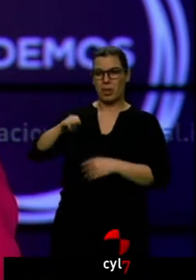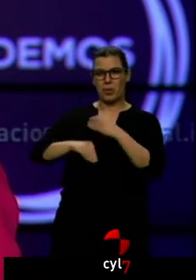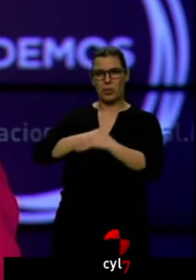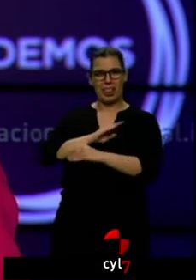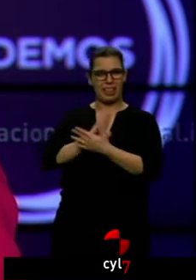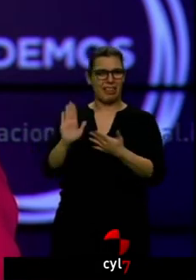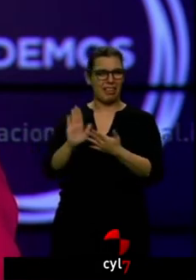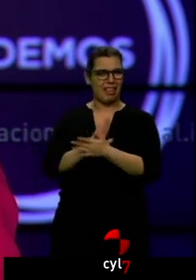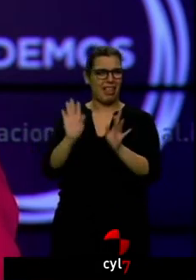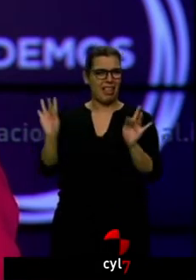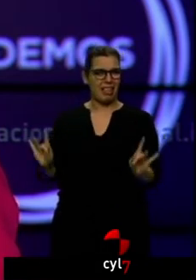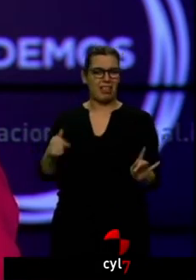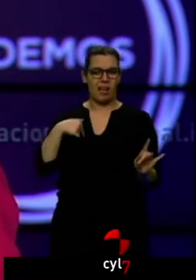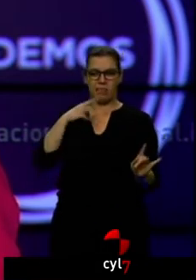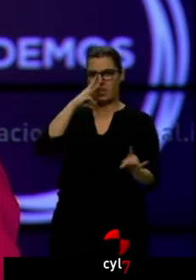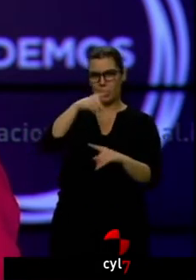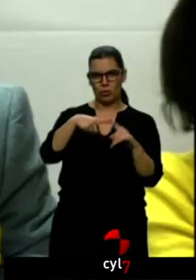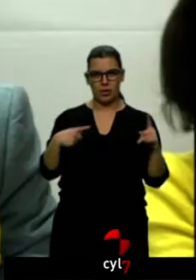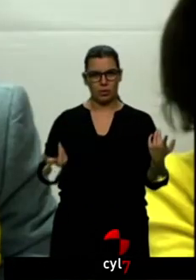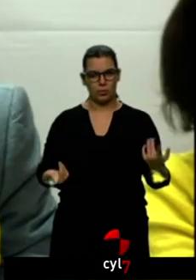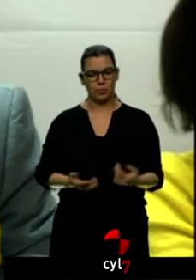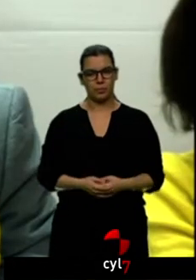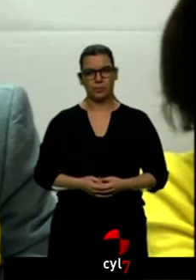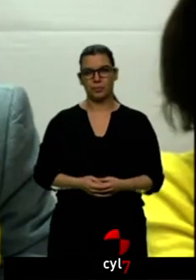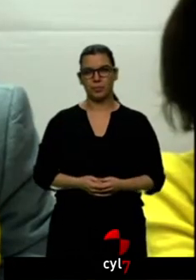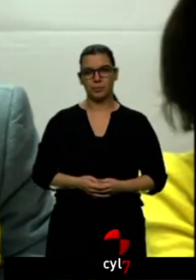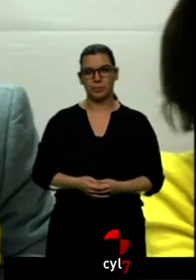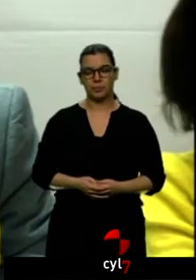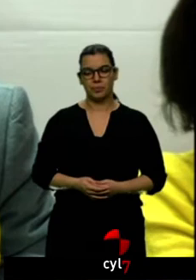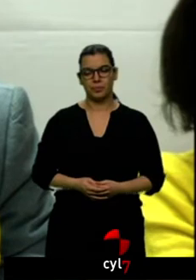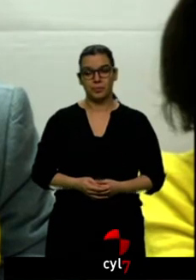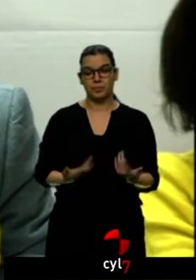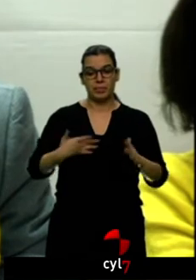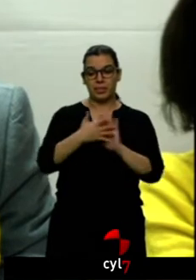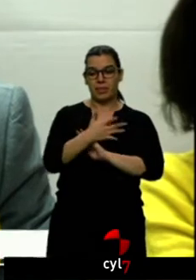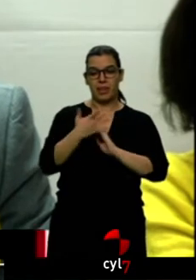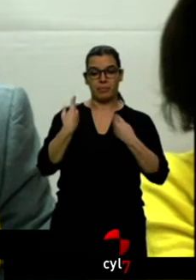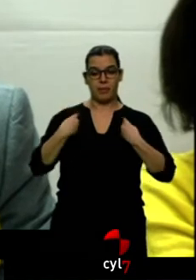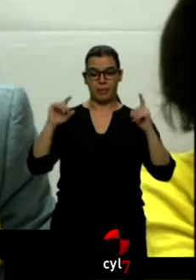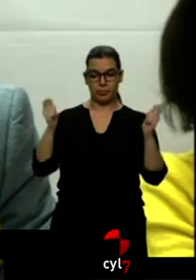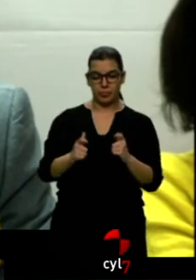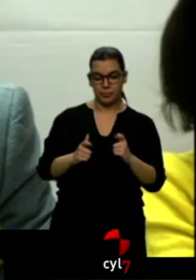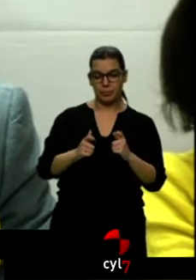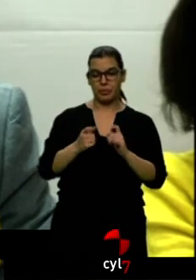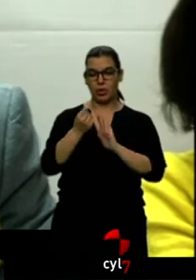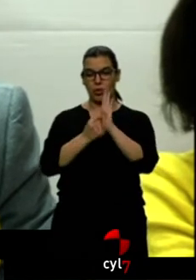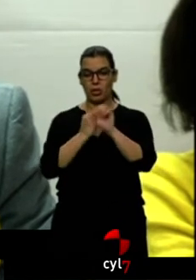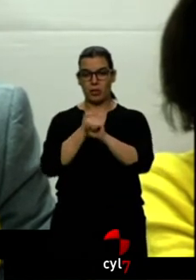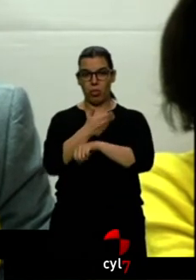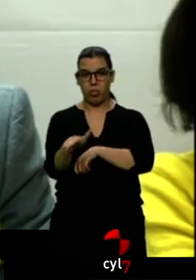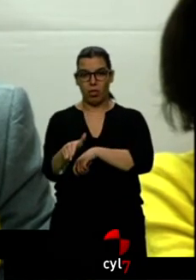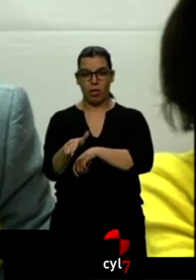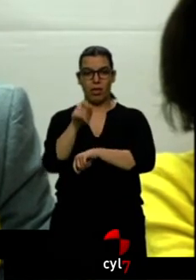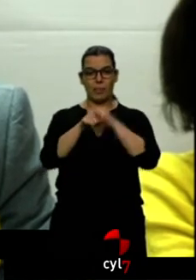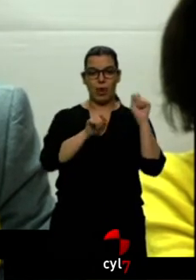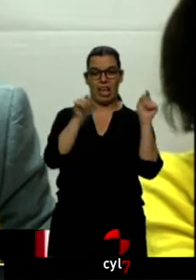estos tres años y medio. Se traduce en despoblación, precariedad y exilio, que